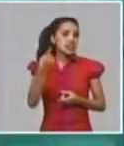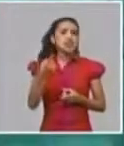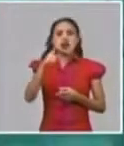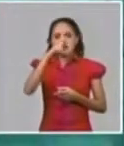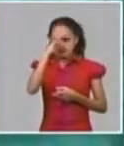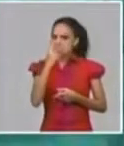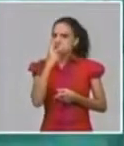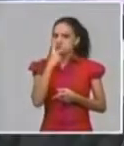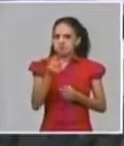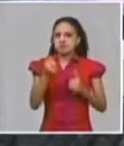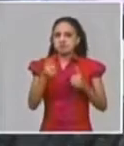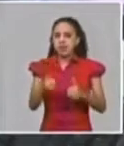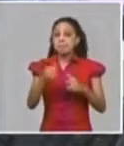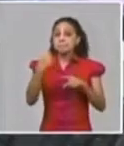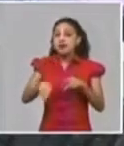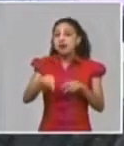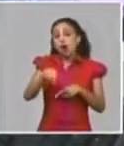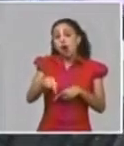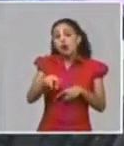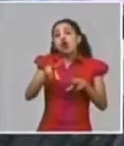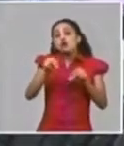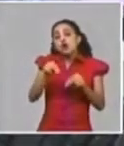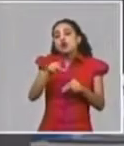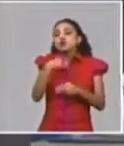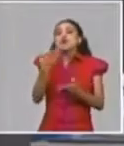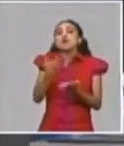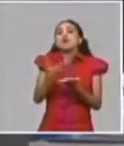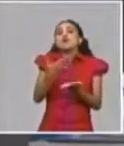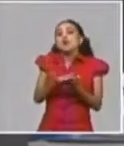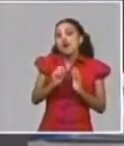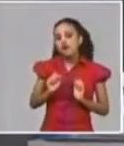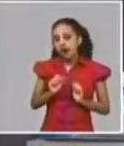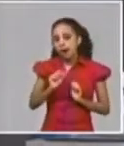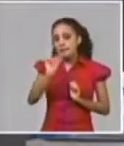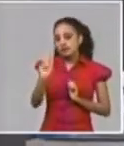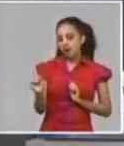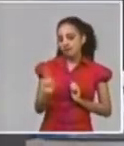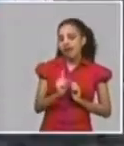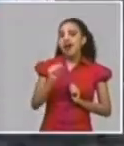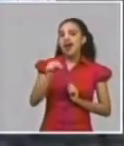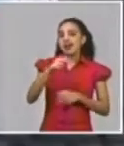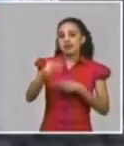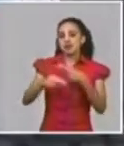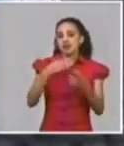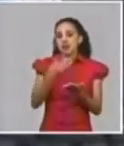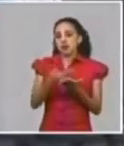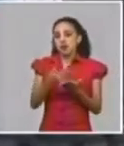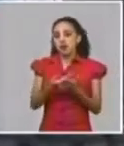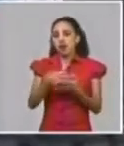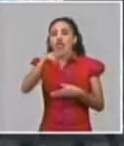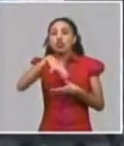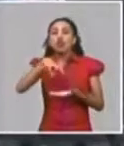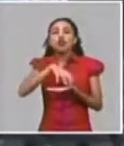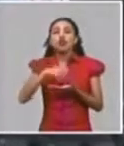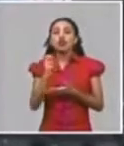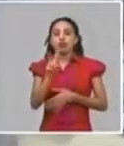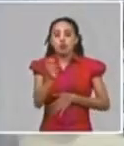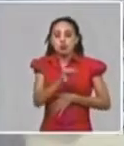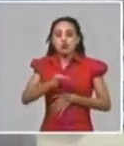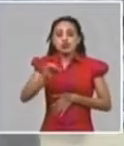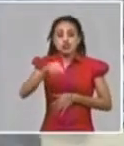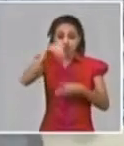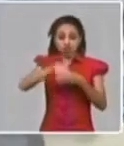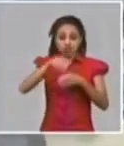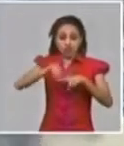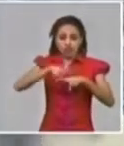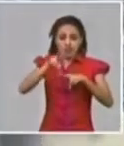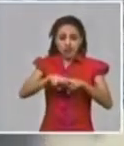ahora estamos haciendo pruebas de campo prueba de campo para poder en dos municipios de la capital y si eso nos diera resultados